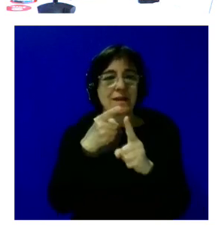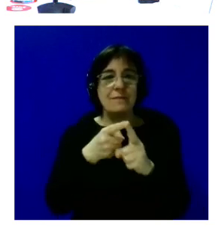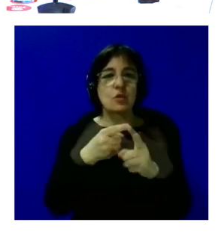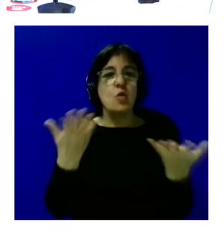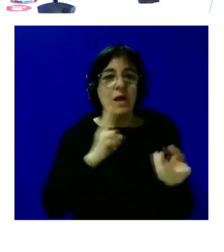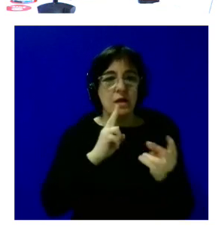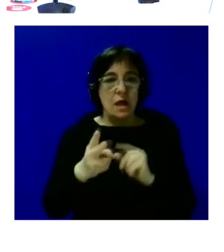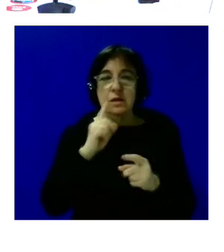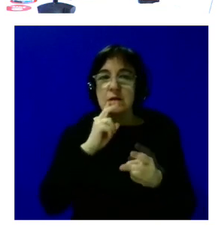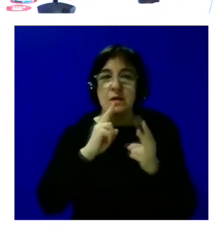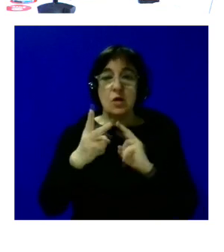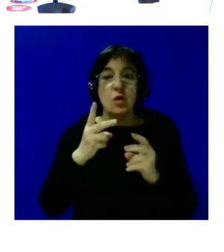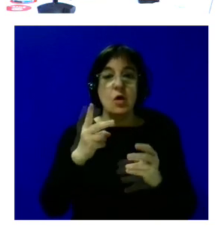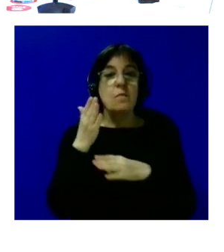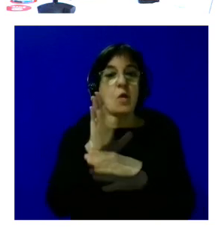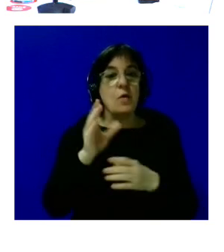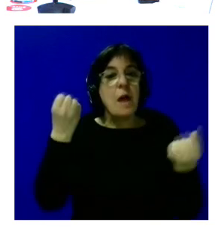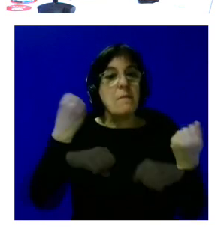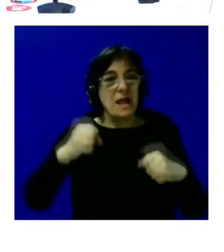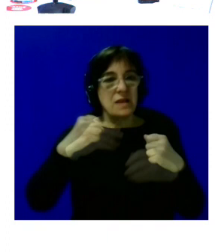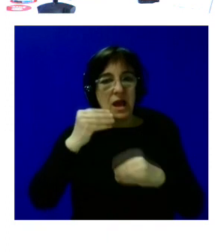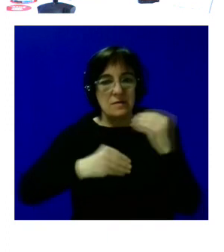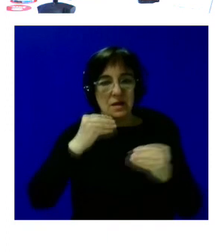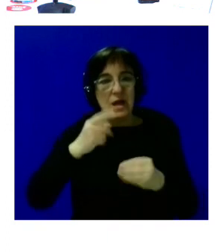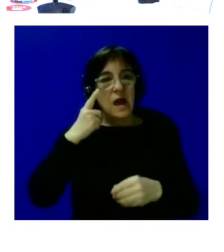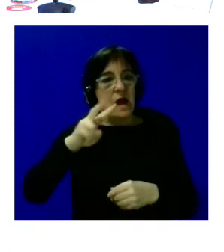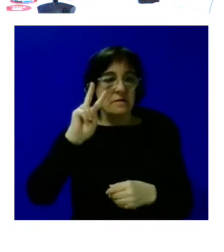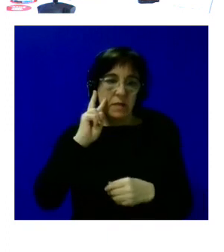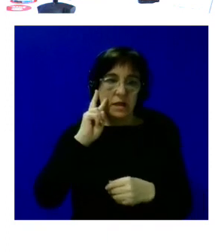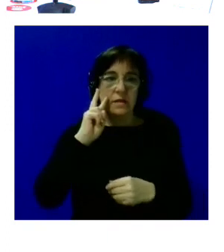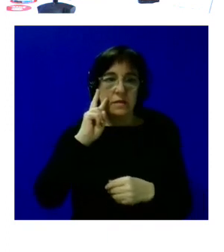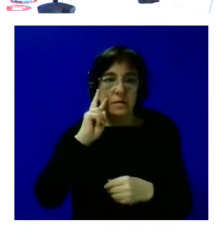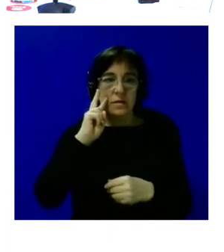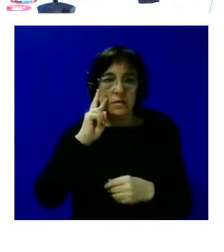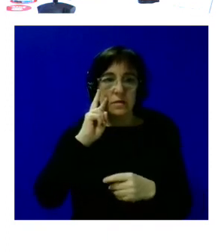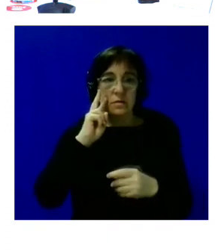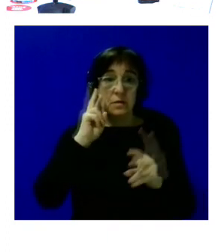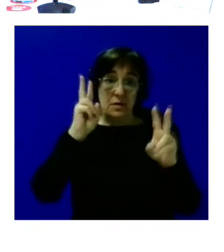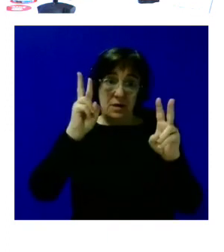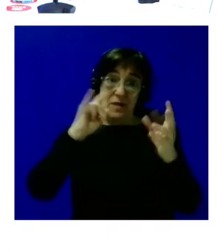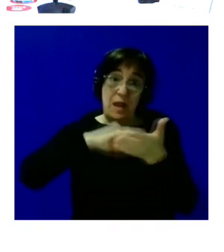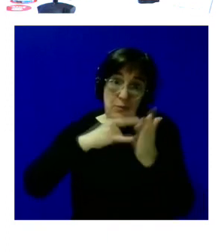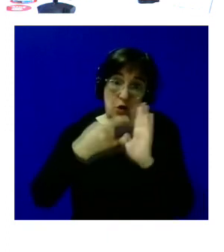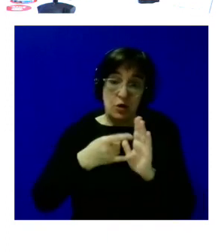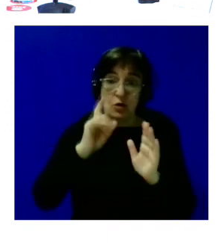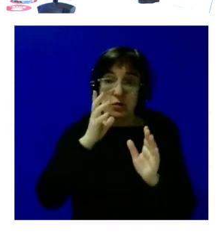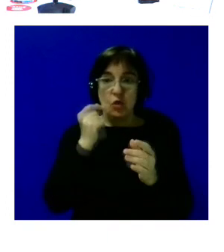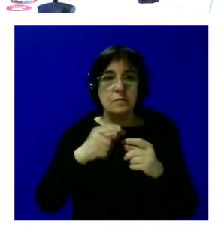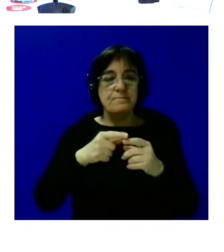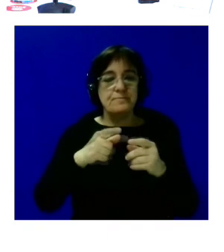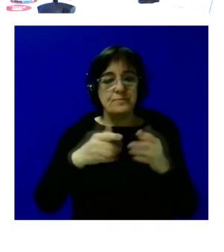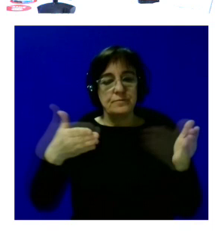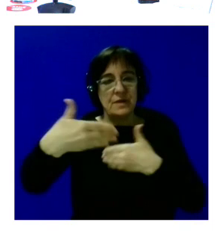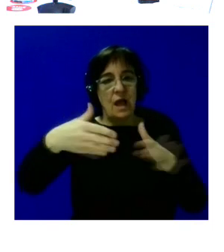una propuesta práctica de cómo hacerlo en base a la experiencia del retoma tu vida y luego una caja de herramientas